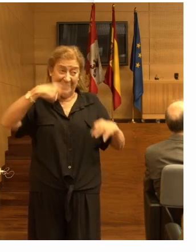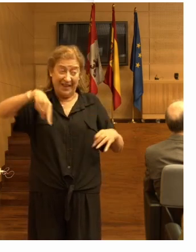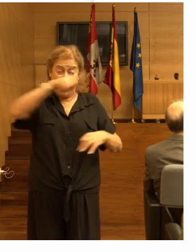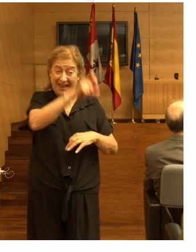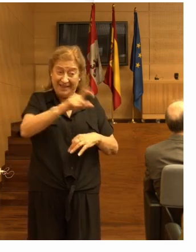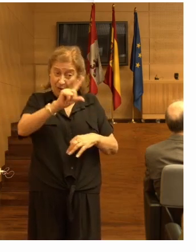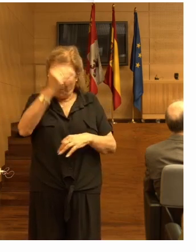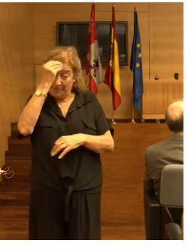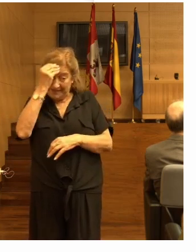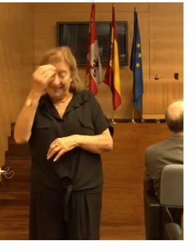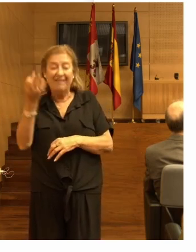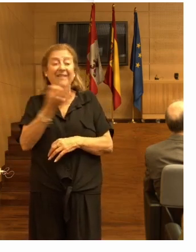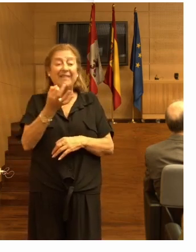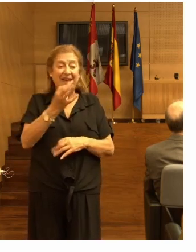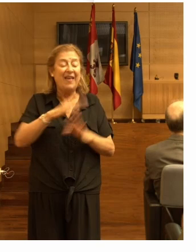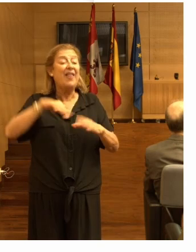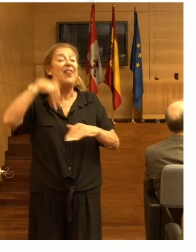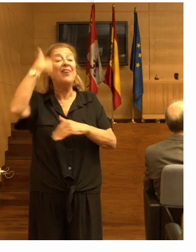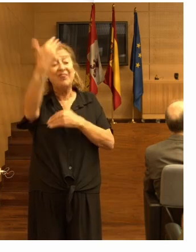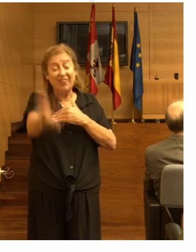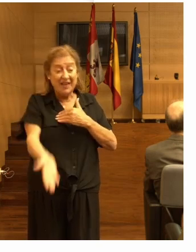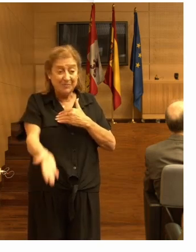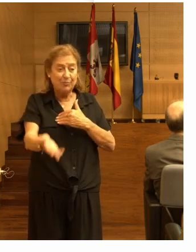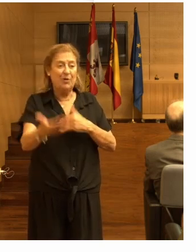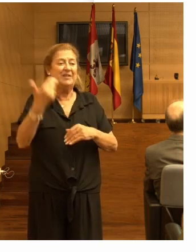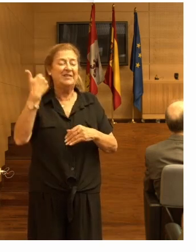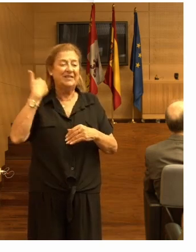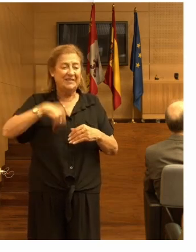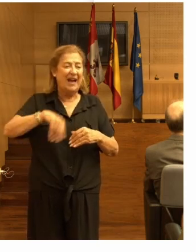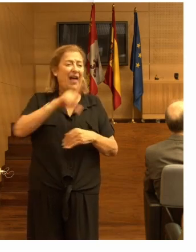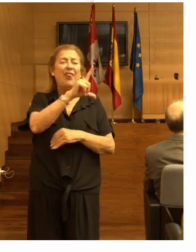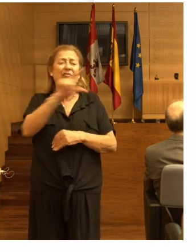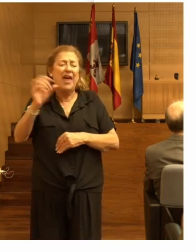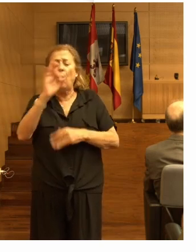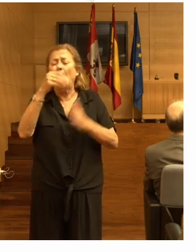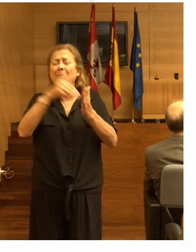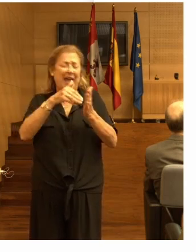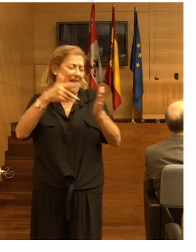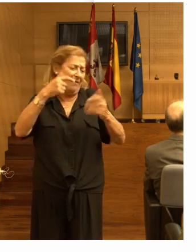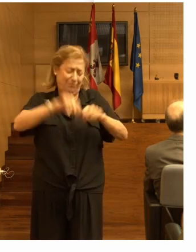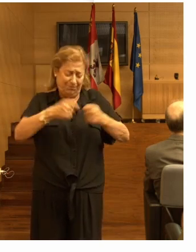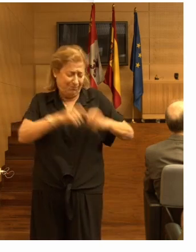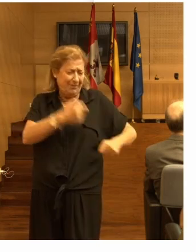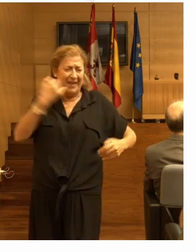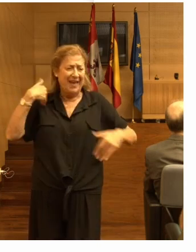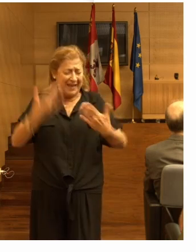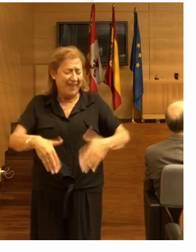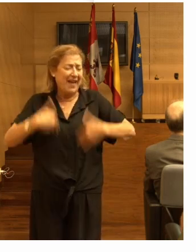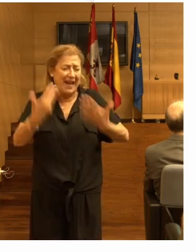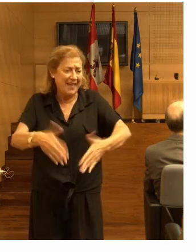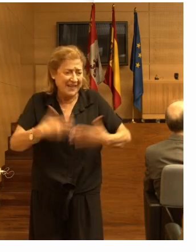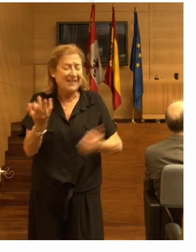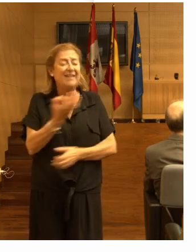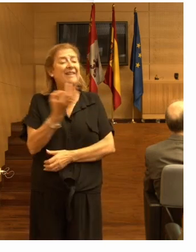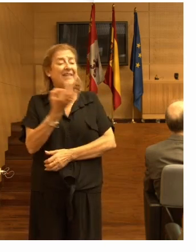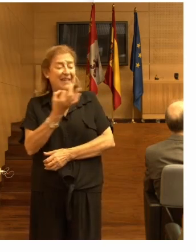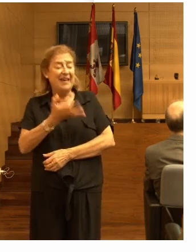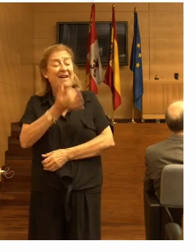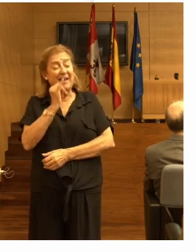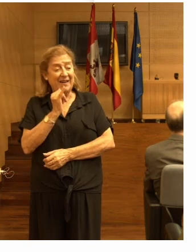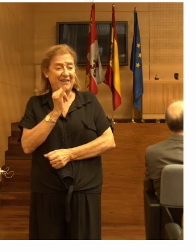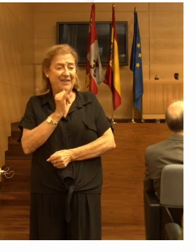es que después de ver cientos o miles de fracturas y caídas, es que hay